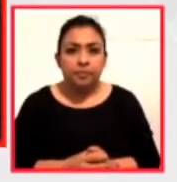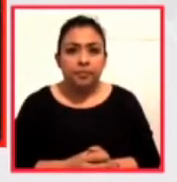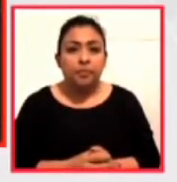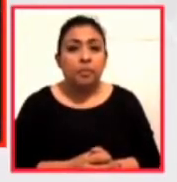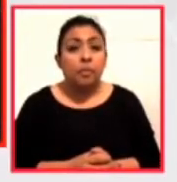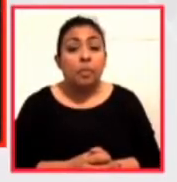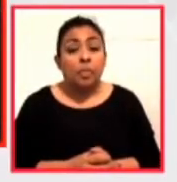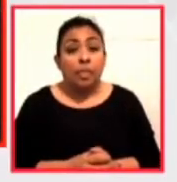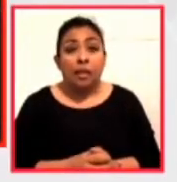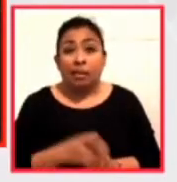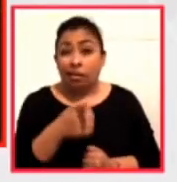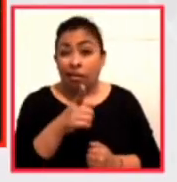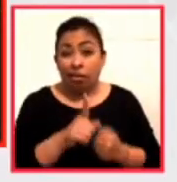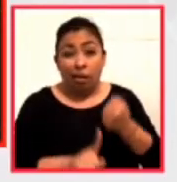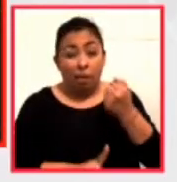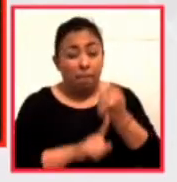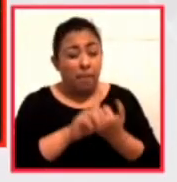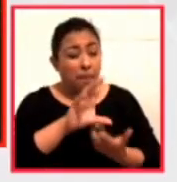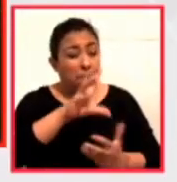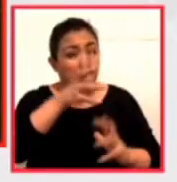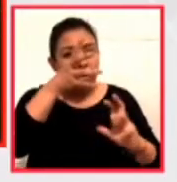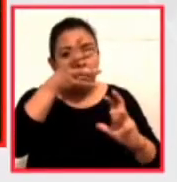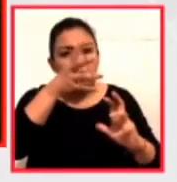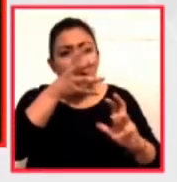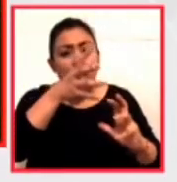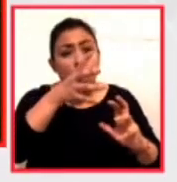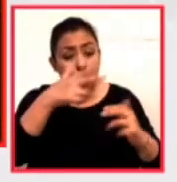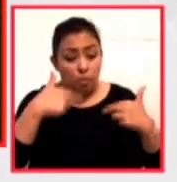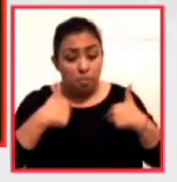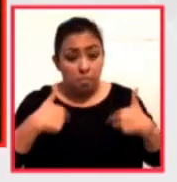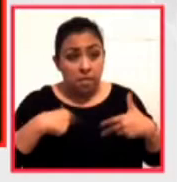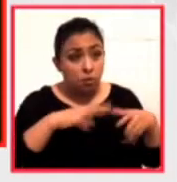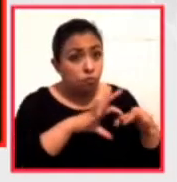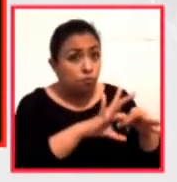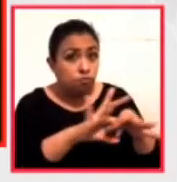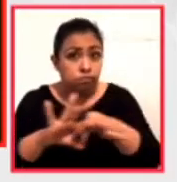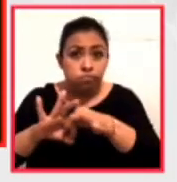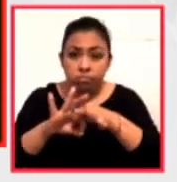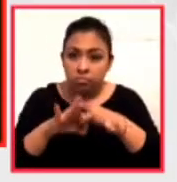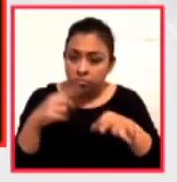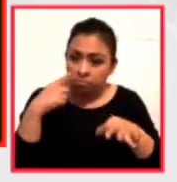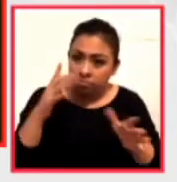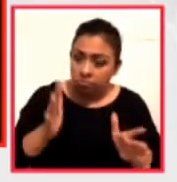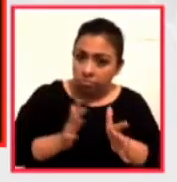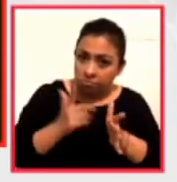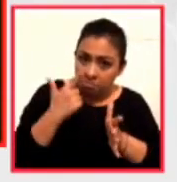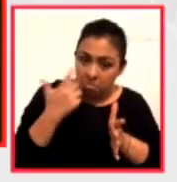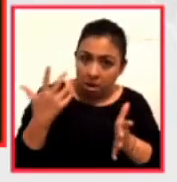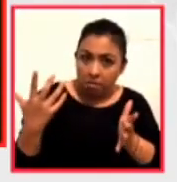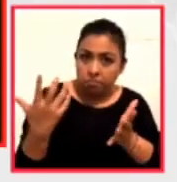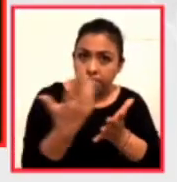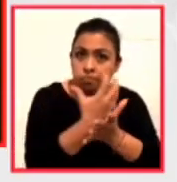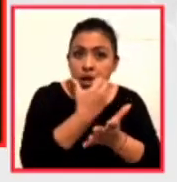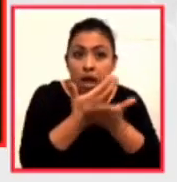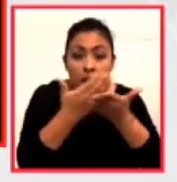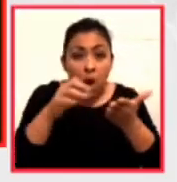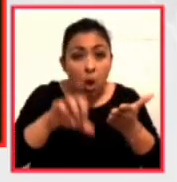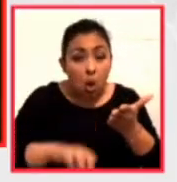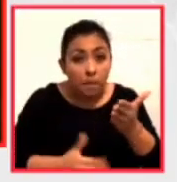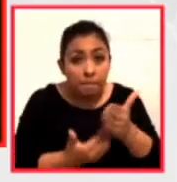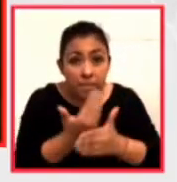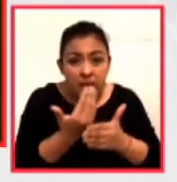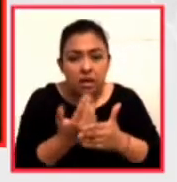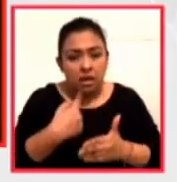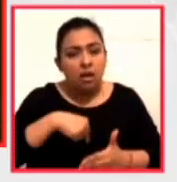Esta crisis nos ha unido como humanidad. Es impresionante lo que se ha logrado en esta mañana. Estamos